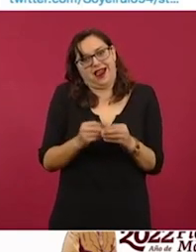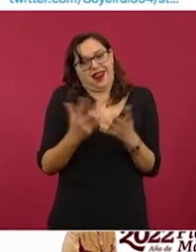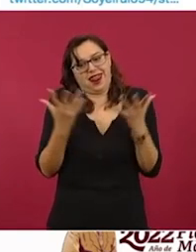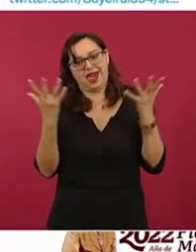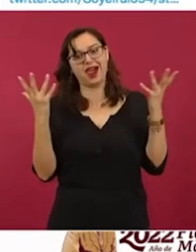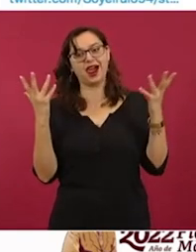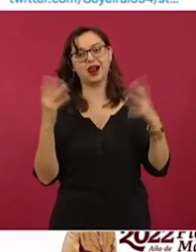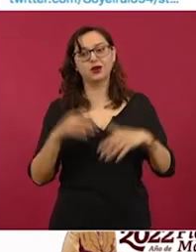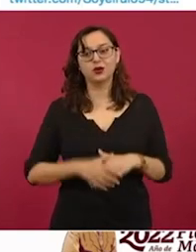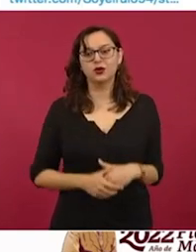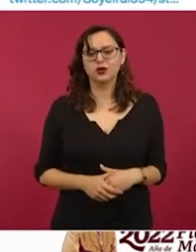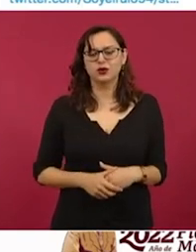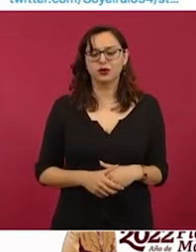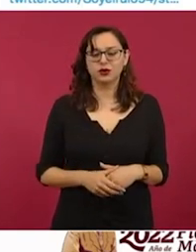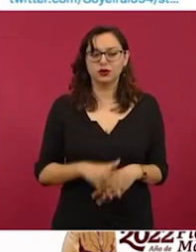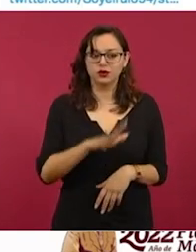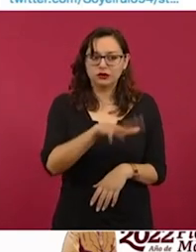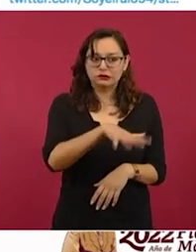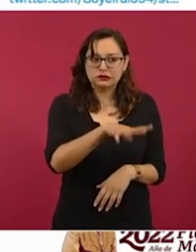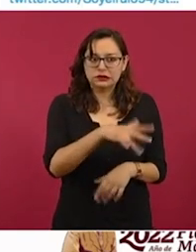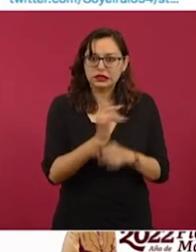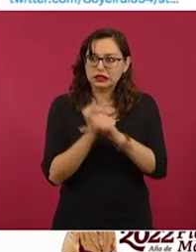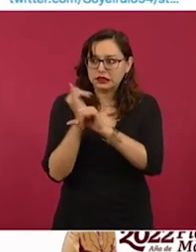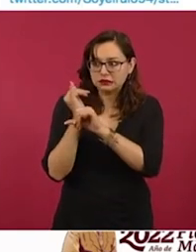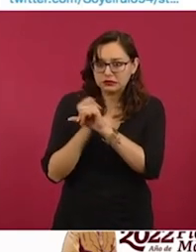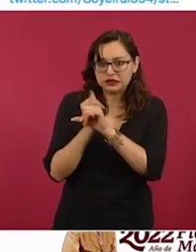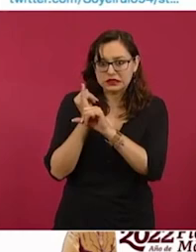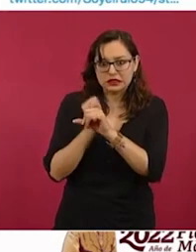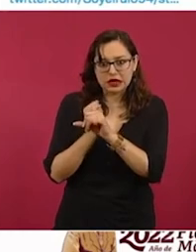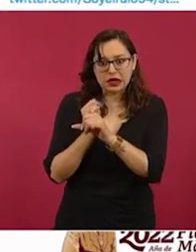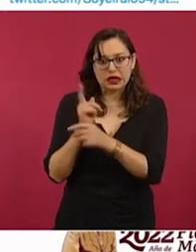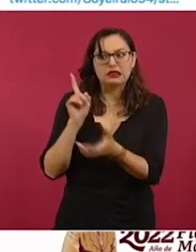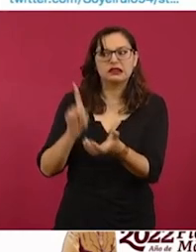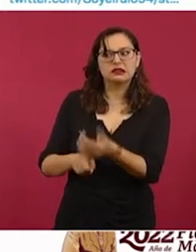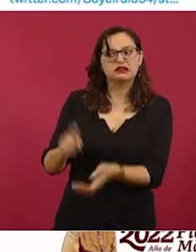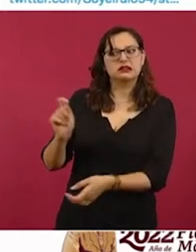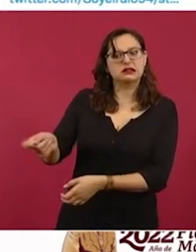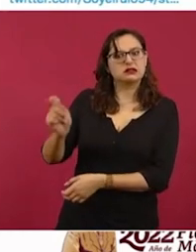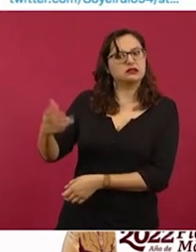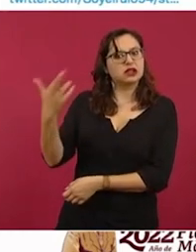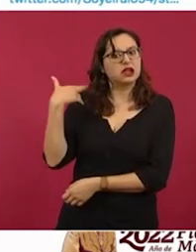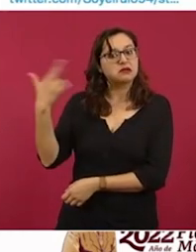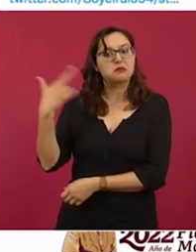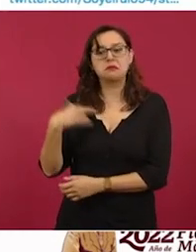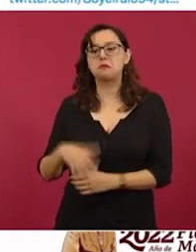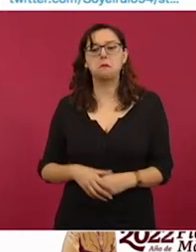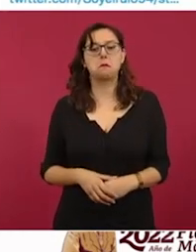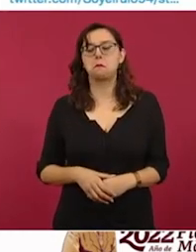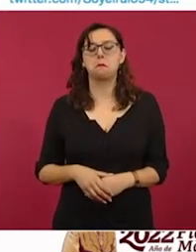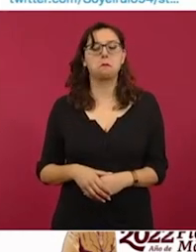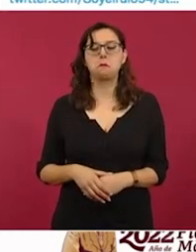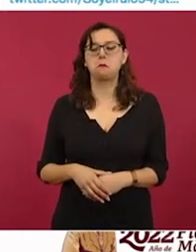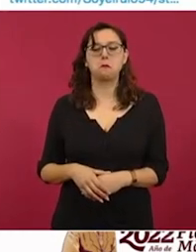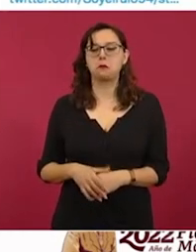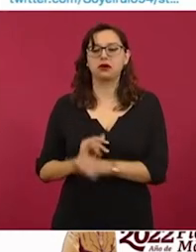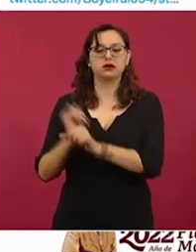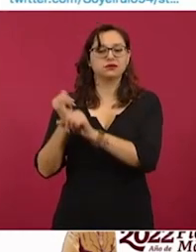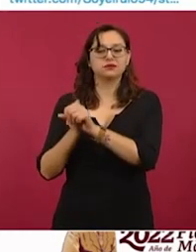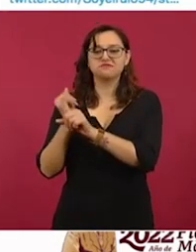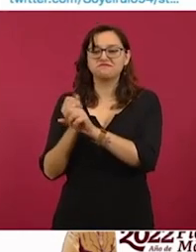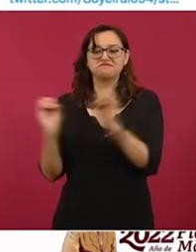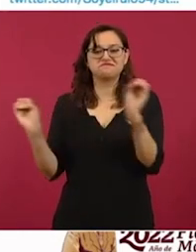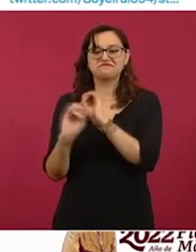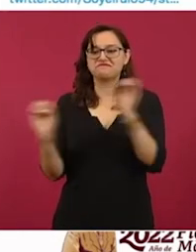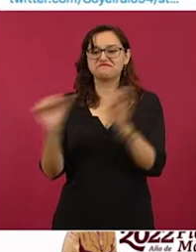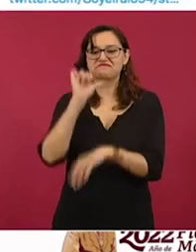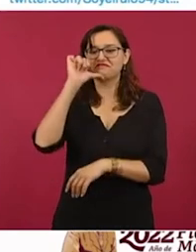sin buscar versiones oficiales sin verificar sin que se confirmara